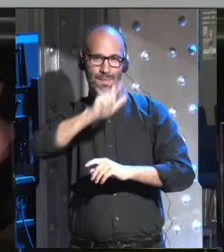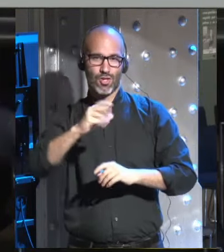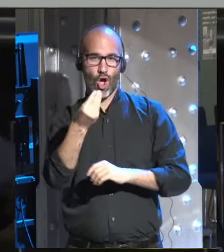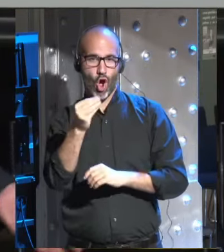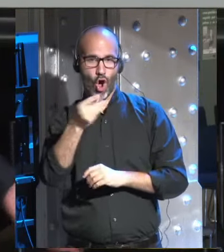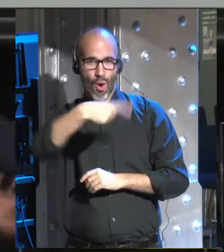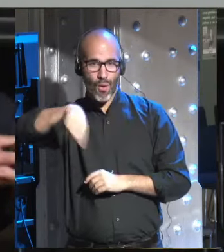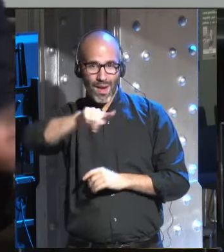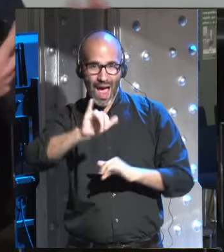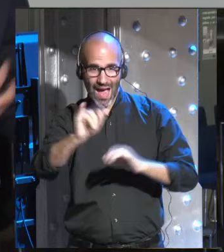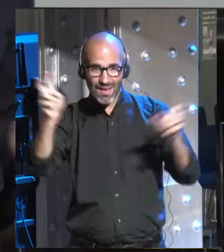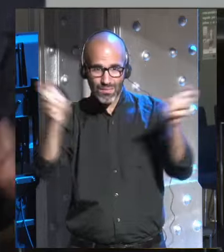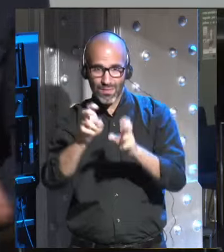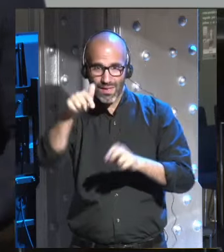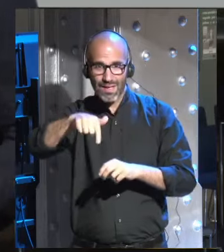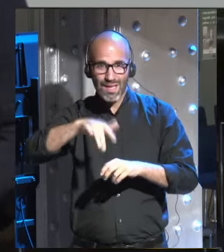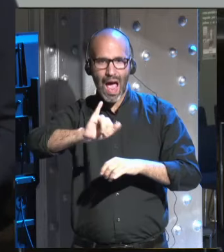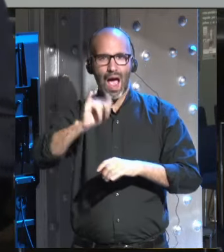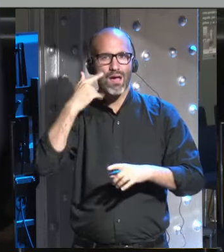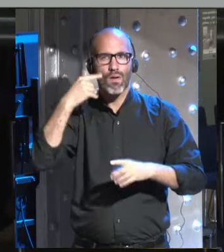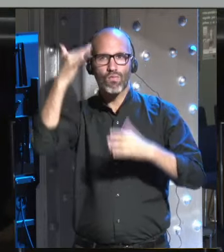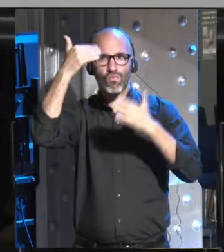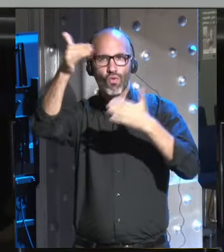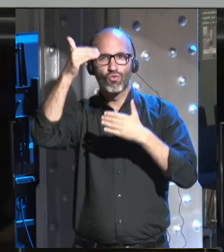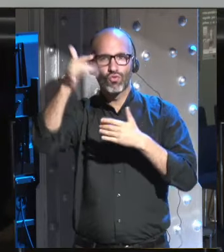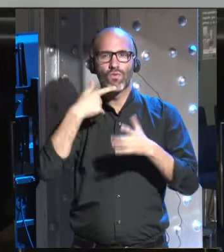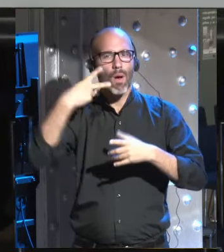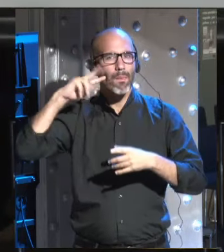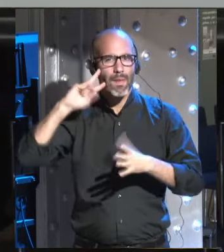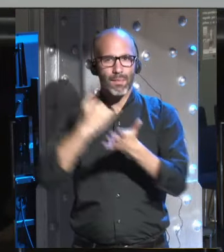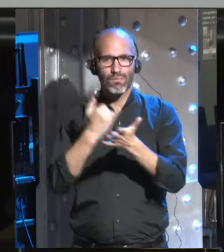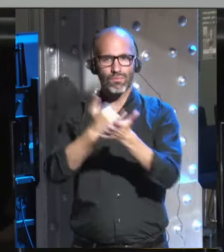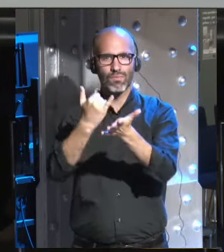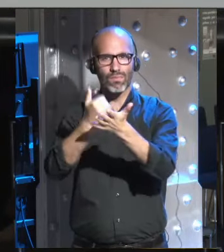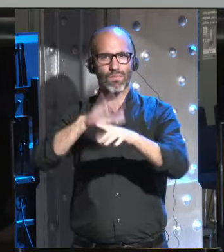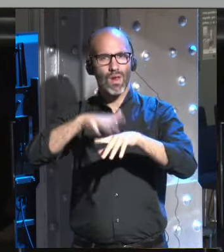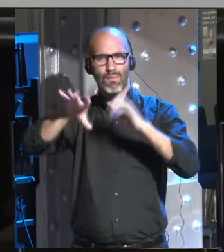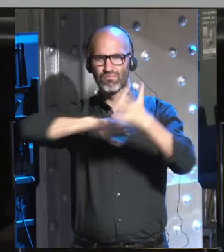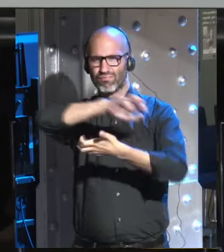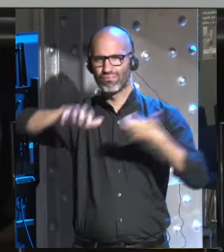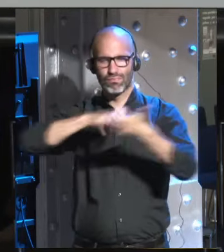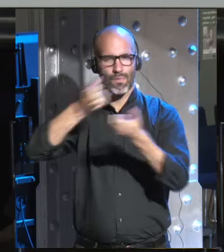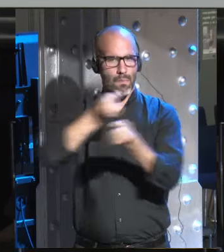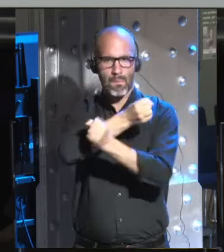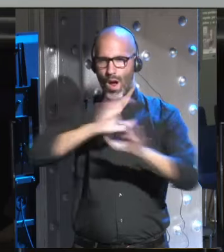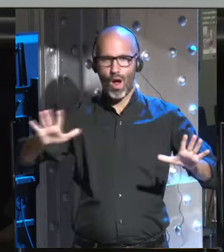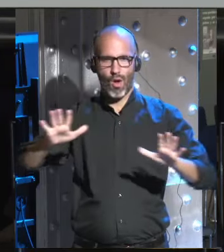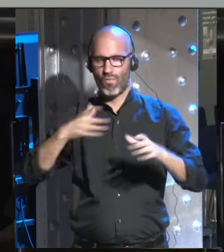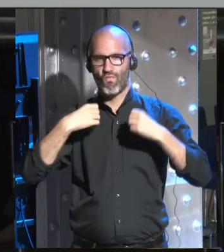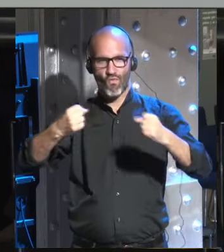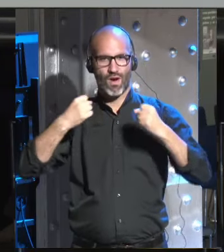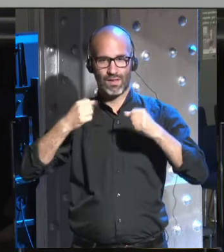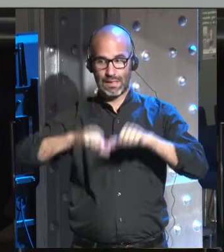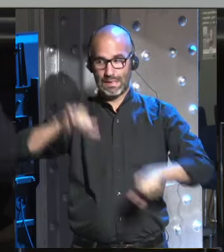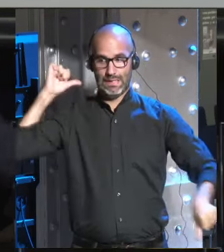tienen probabilidades reales de experimentar en sus propias vidas la mayor revolución que hayamos visto